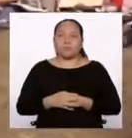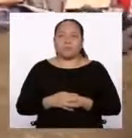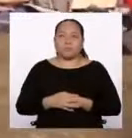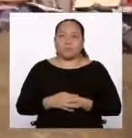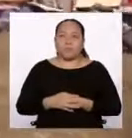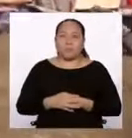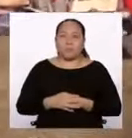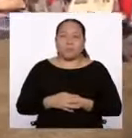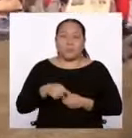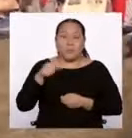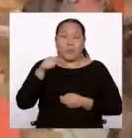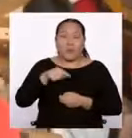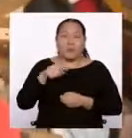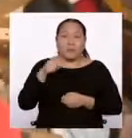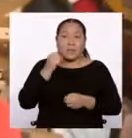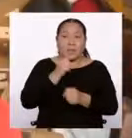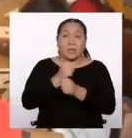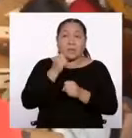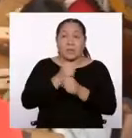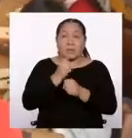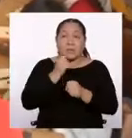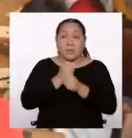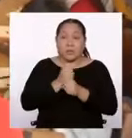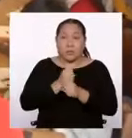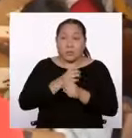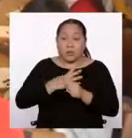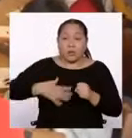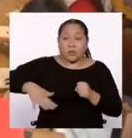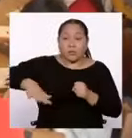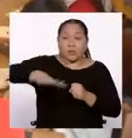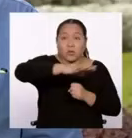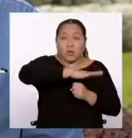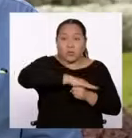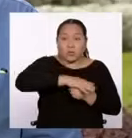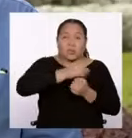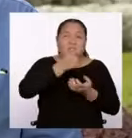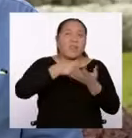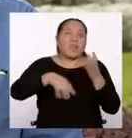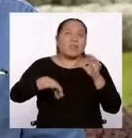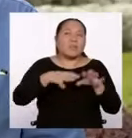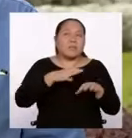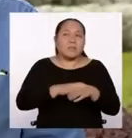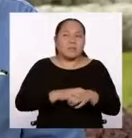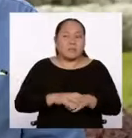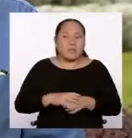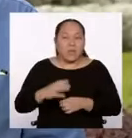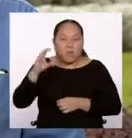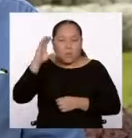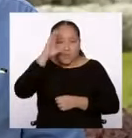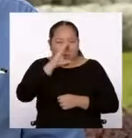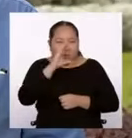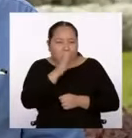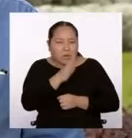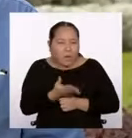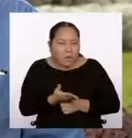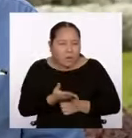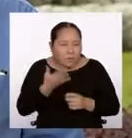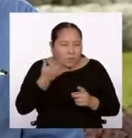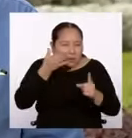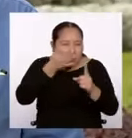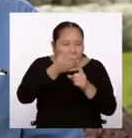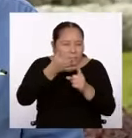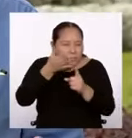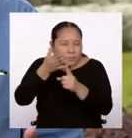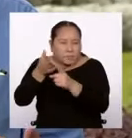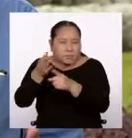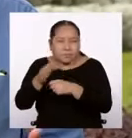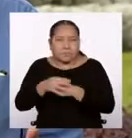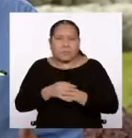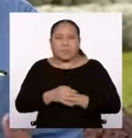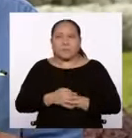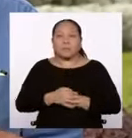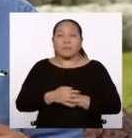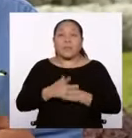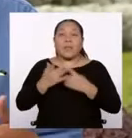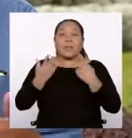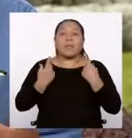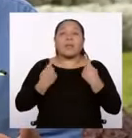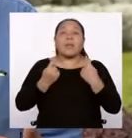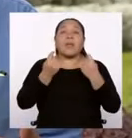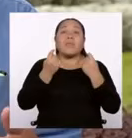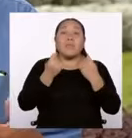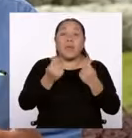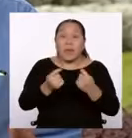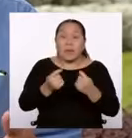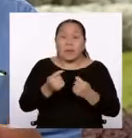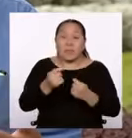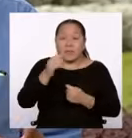El trabajo que hacemos con materiales educativos, lo que buscamos es justamente tratar de que los niños